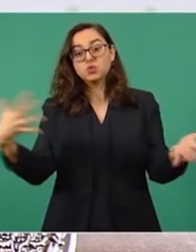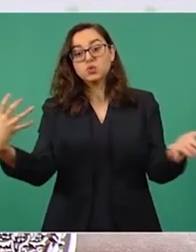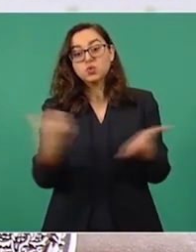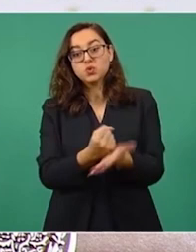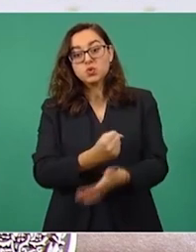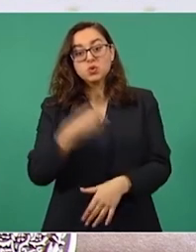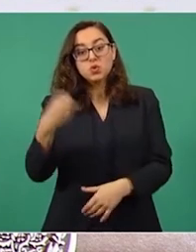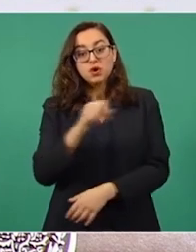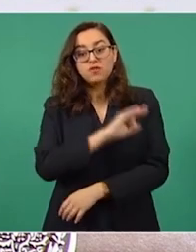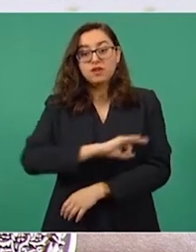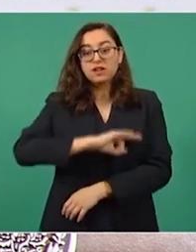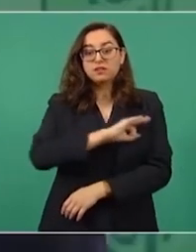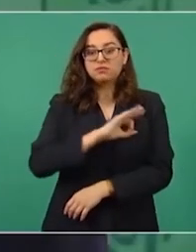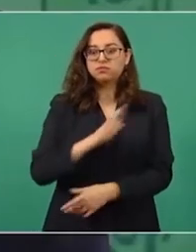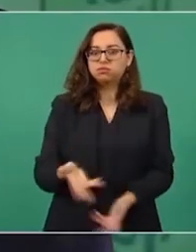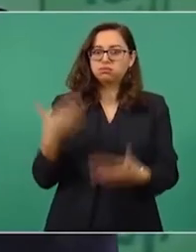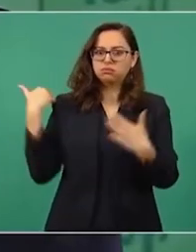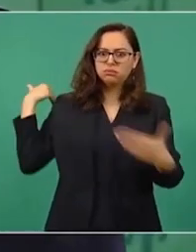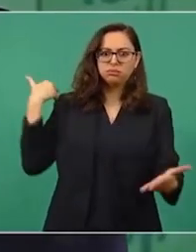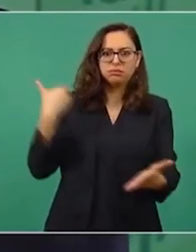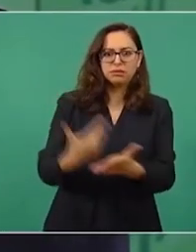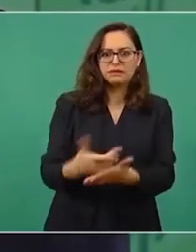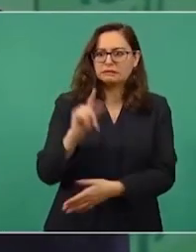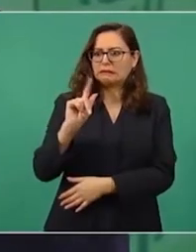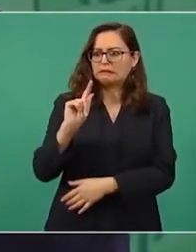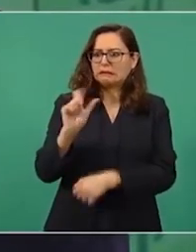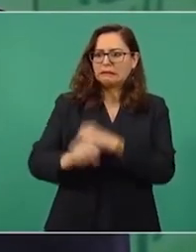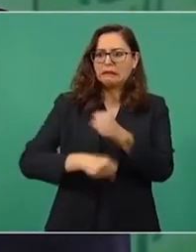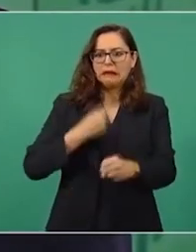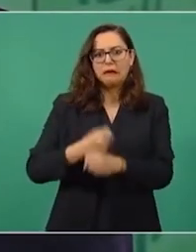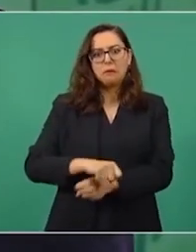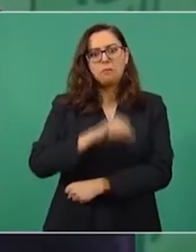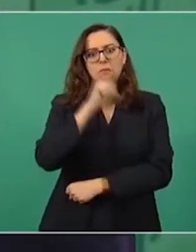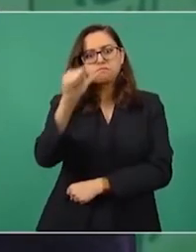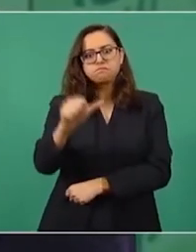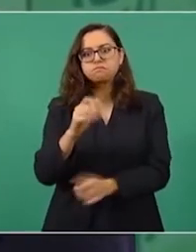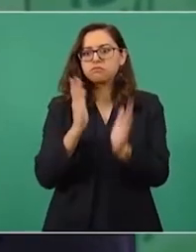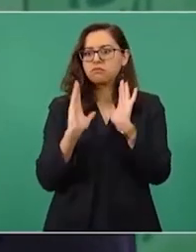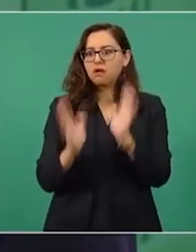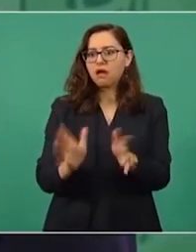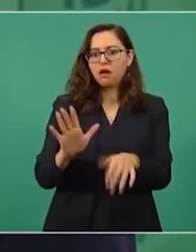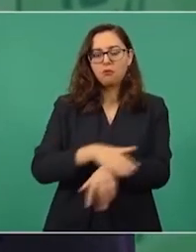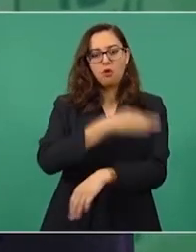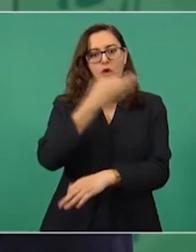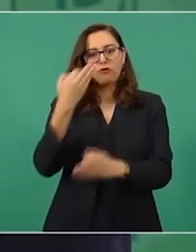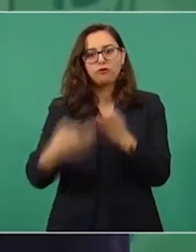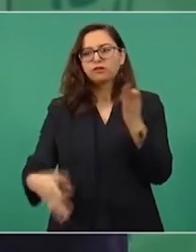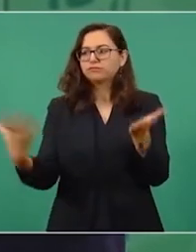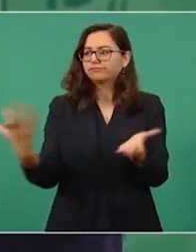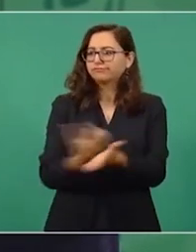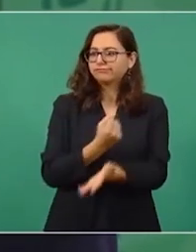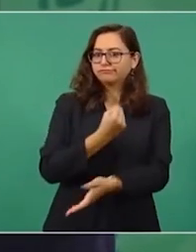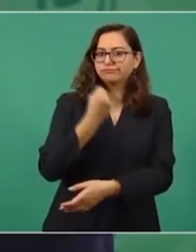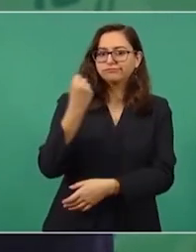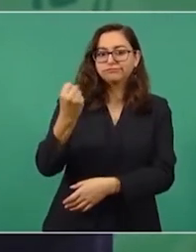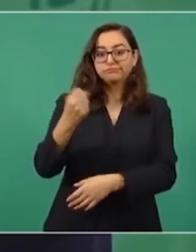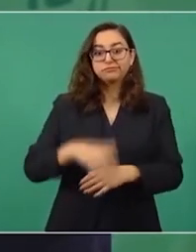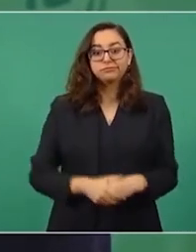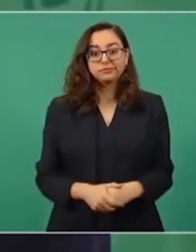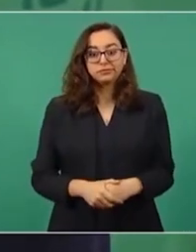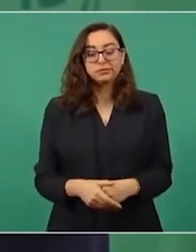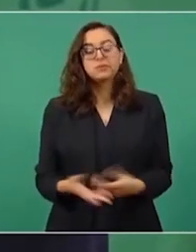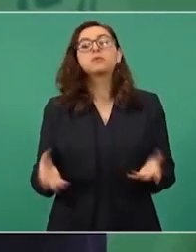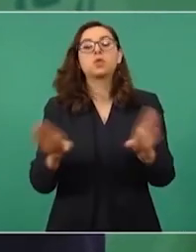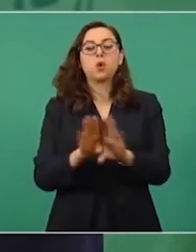en penaltis.